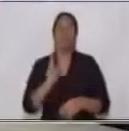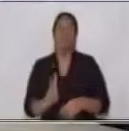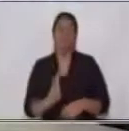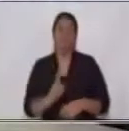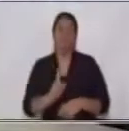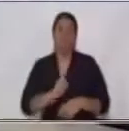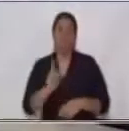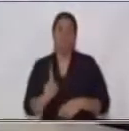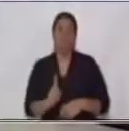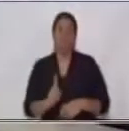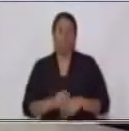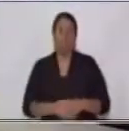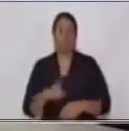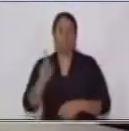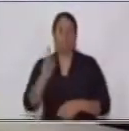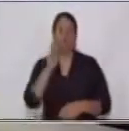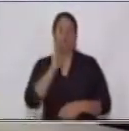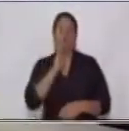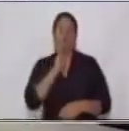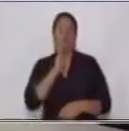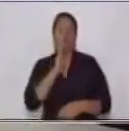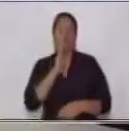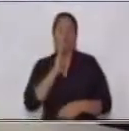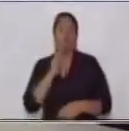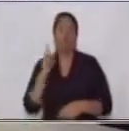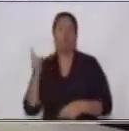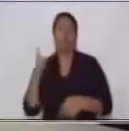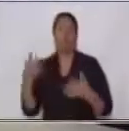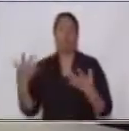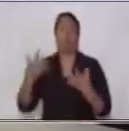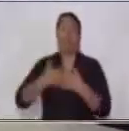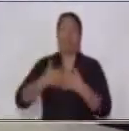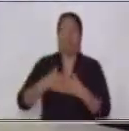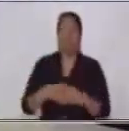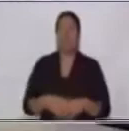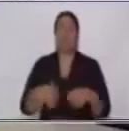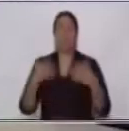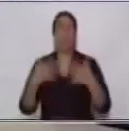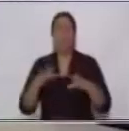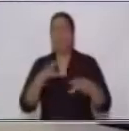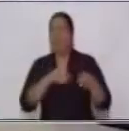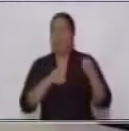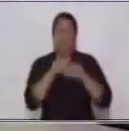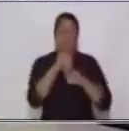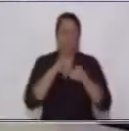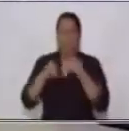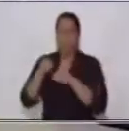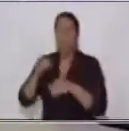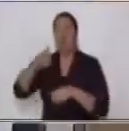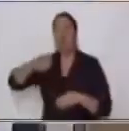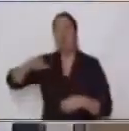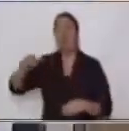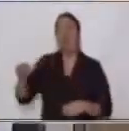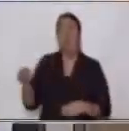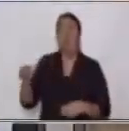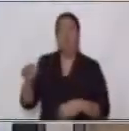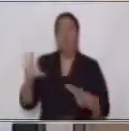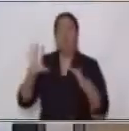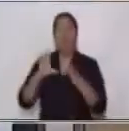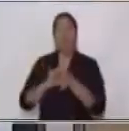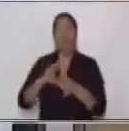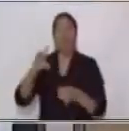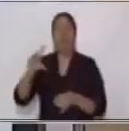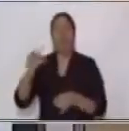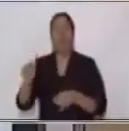en participio y el complemento entonces ya hicimos el cambio el agua de la fuente y como el verbo en la voz